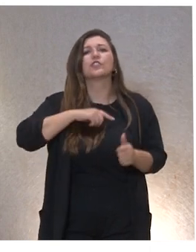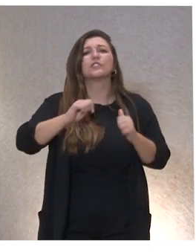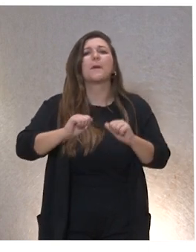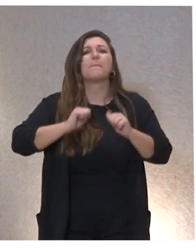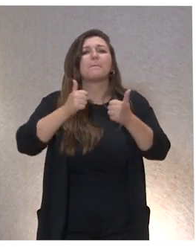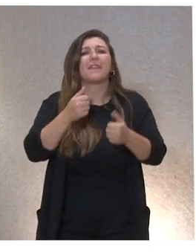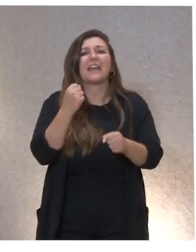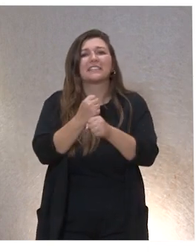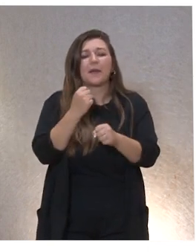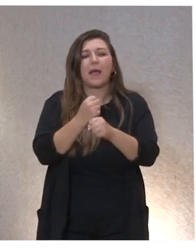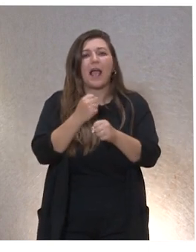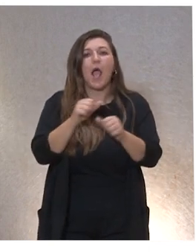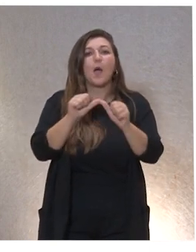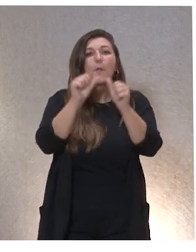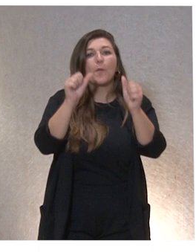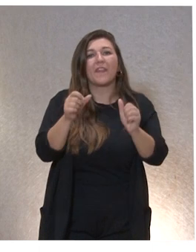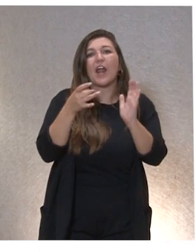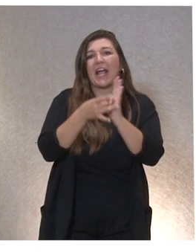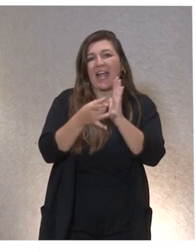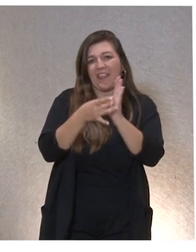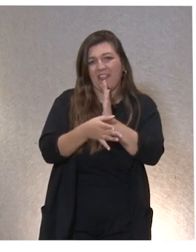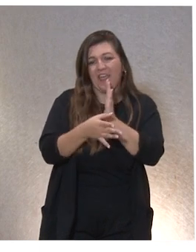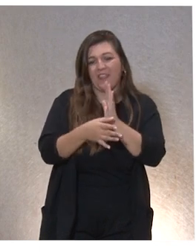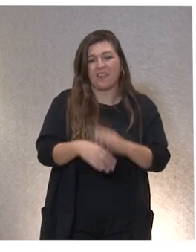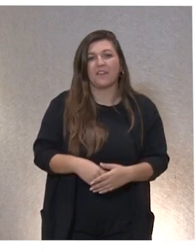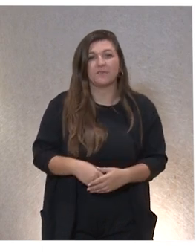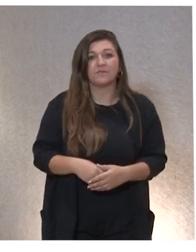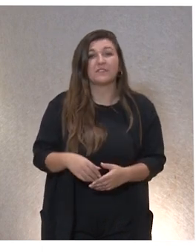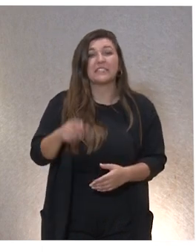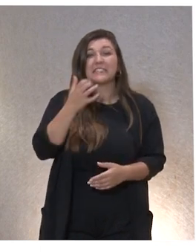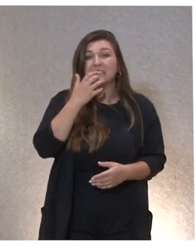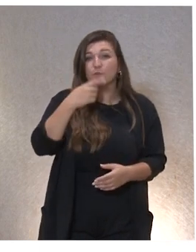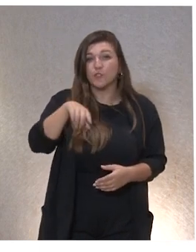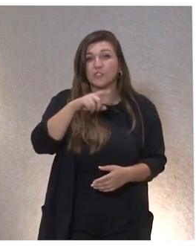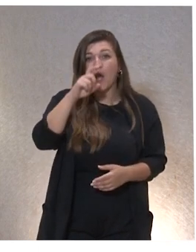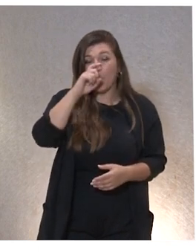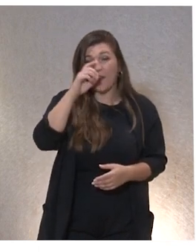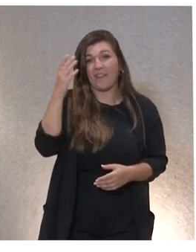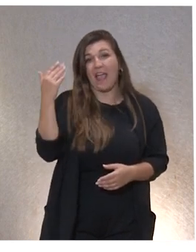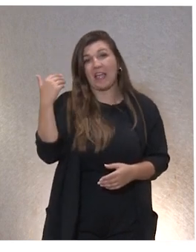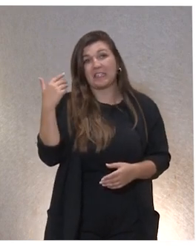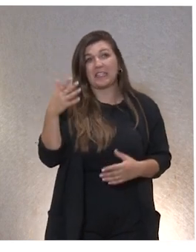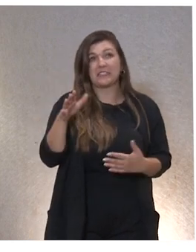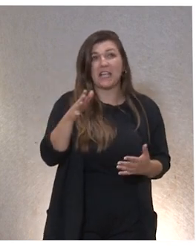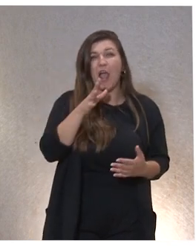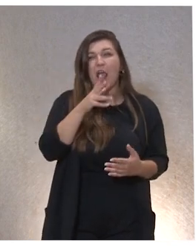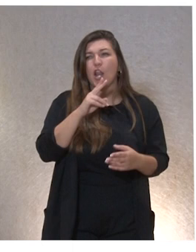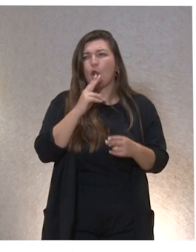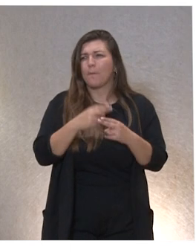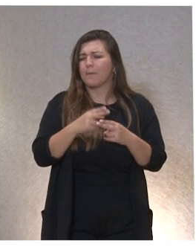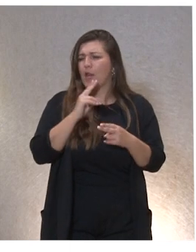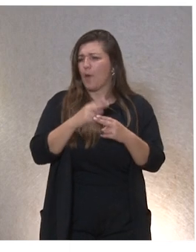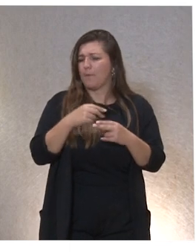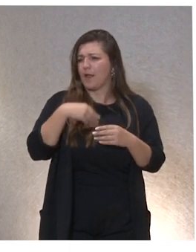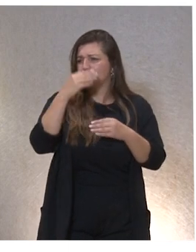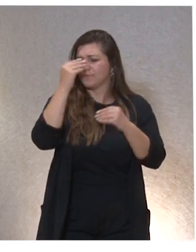con el modelo de calidad FEAPS que se llamaba en aquel momento. Y, si os acordáis, como… Bueno, ahora se llama… ¿Cómo se llama? ¿Se